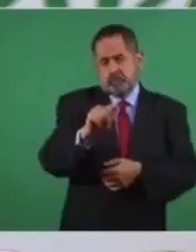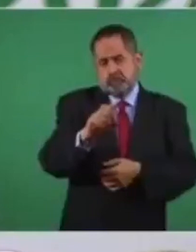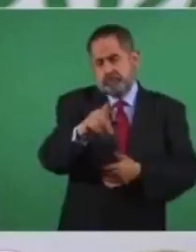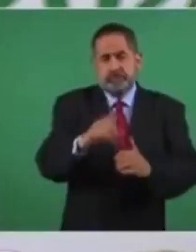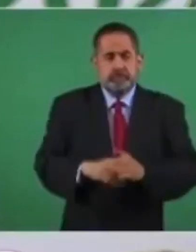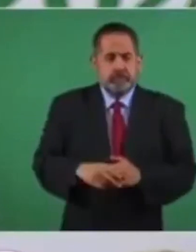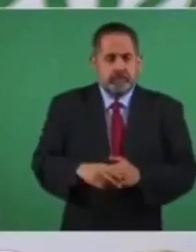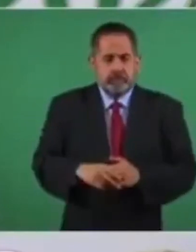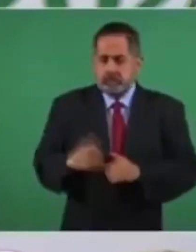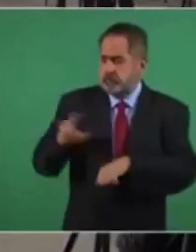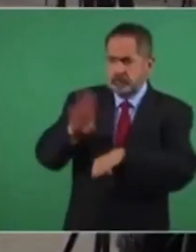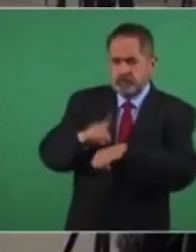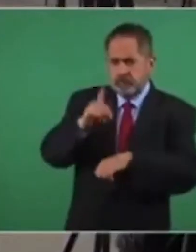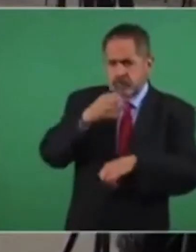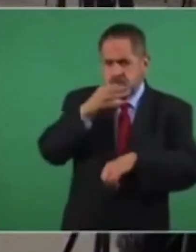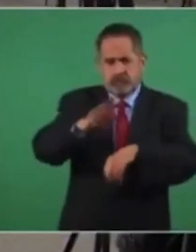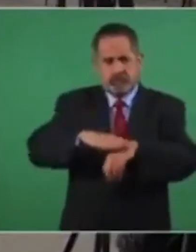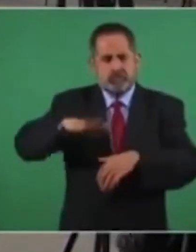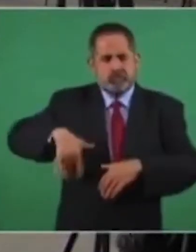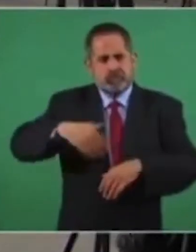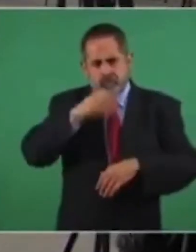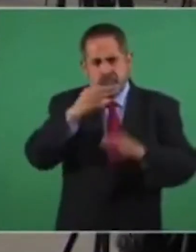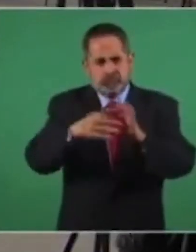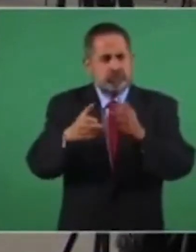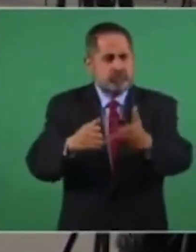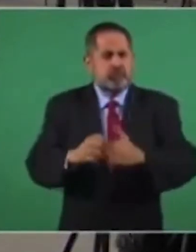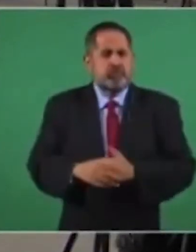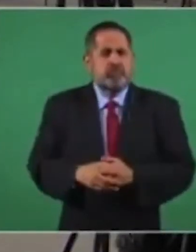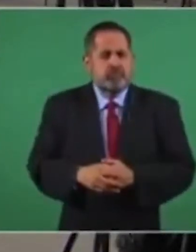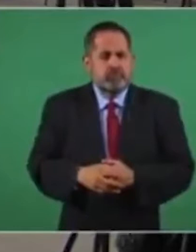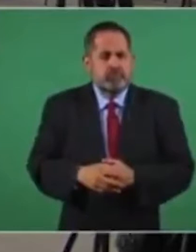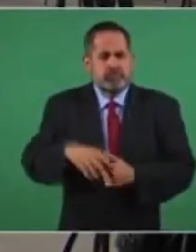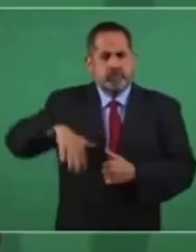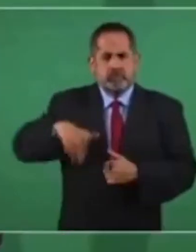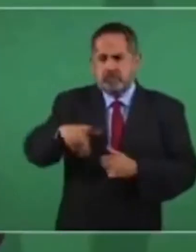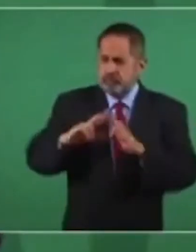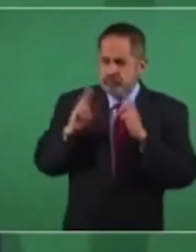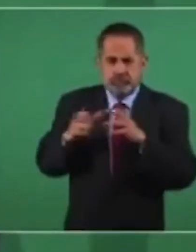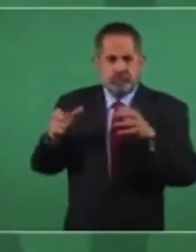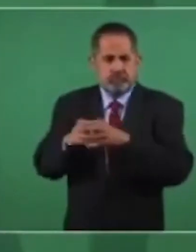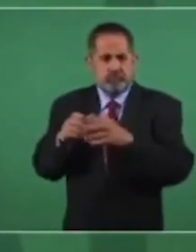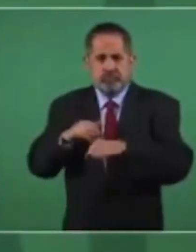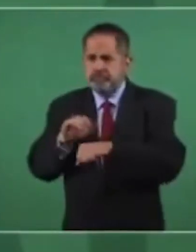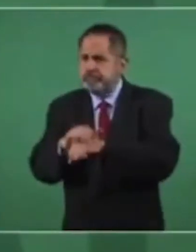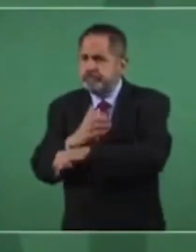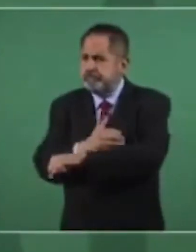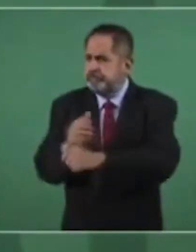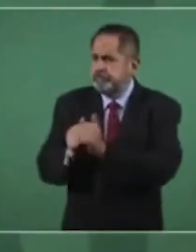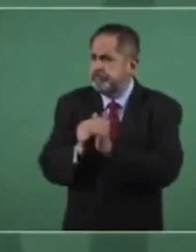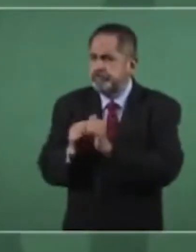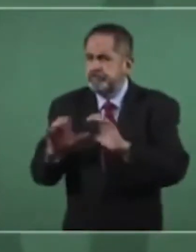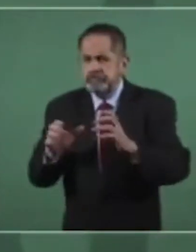Y si me lo permite, señor presidente, un comentario sobre lo que consultabas o preguntabas de la reunión que tuve con mis amigos y colaboradores,